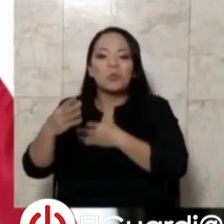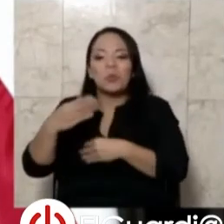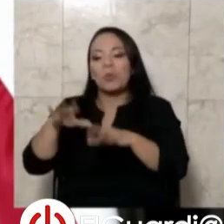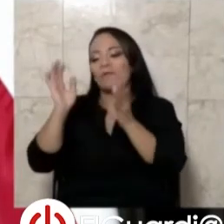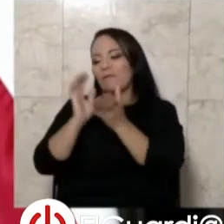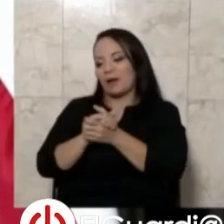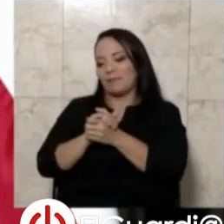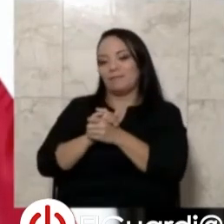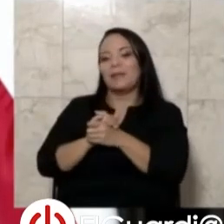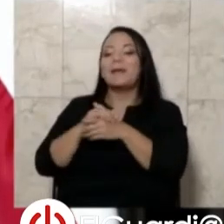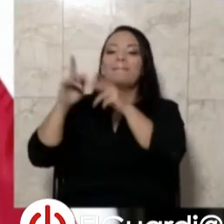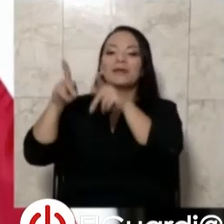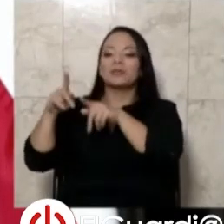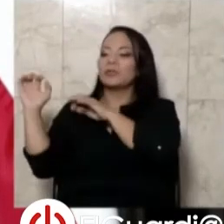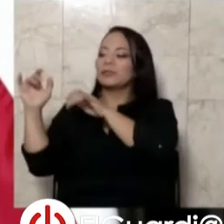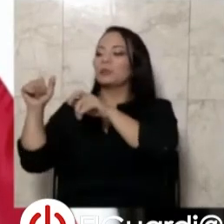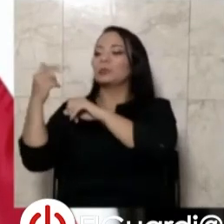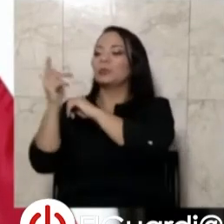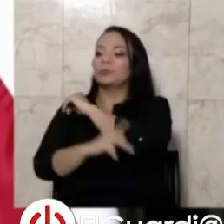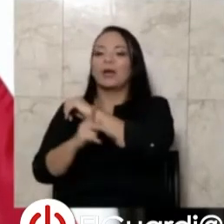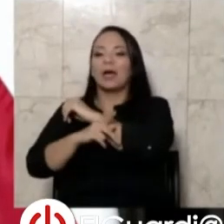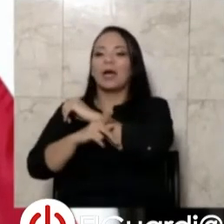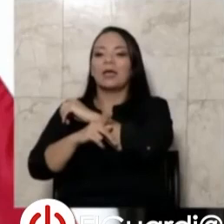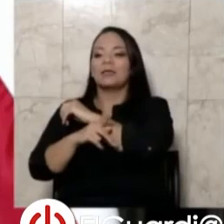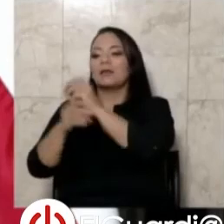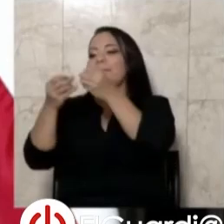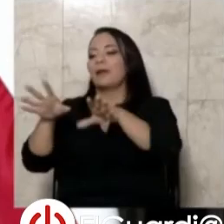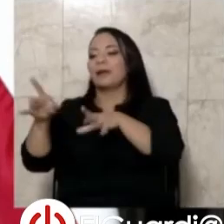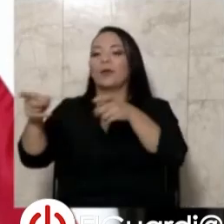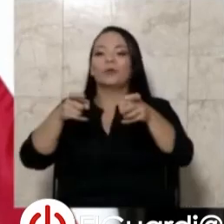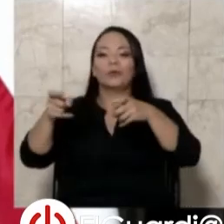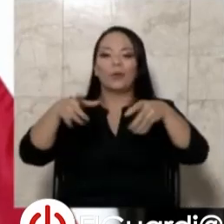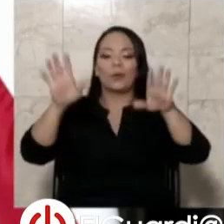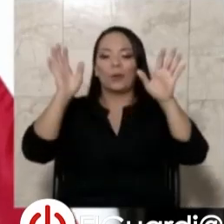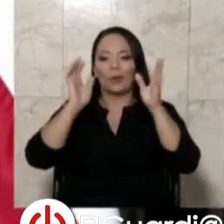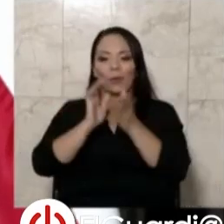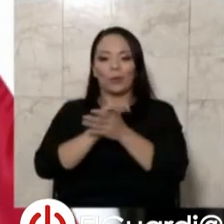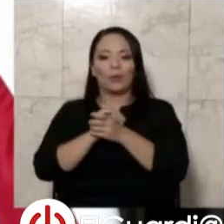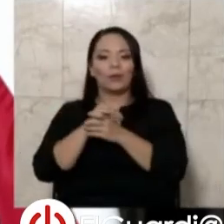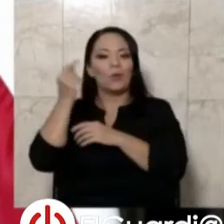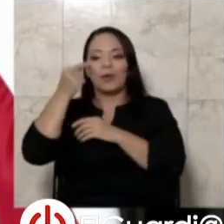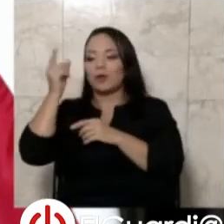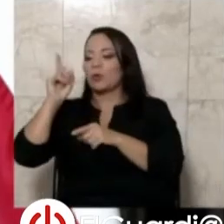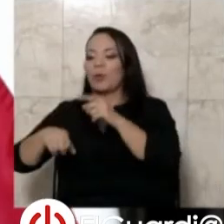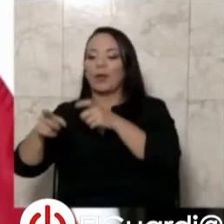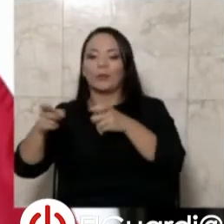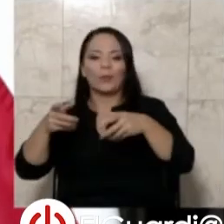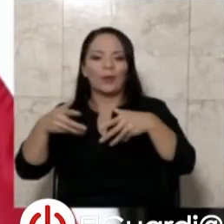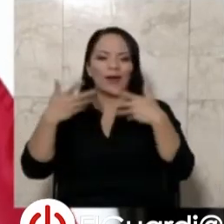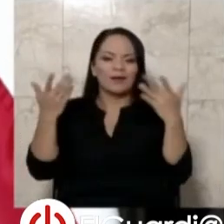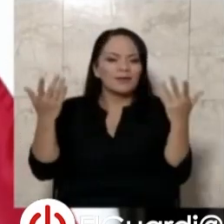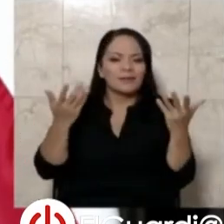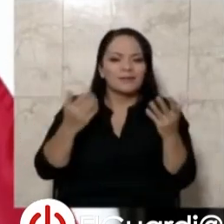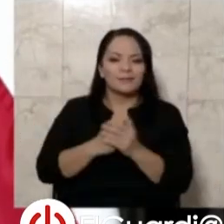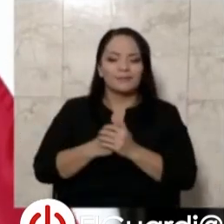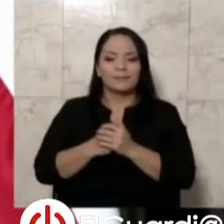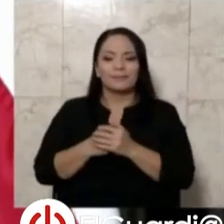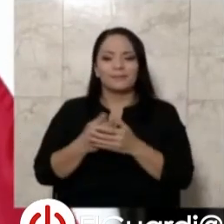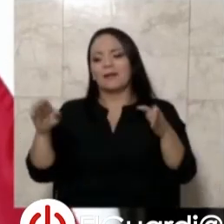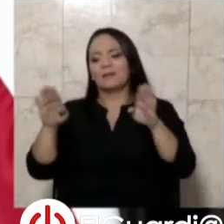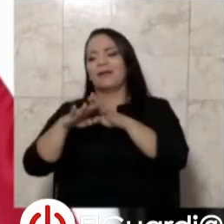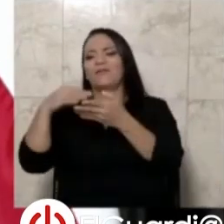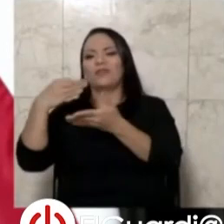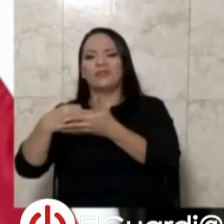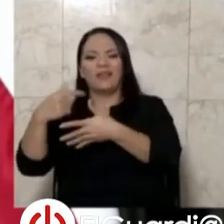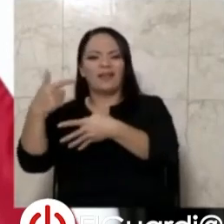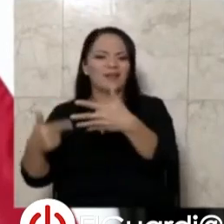se nos salga esa gente del control del gobierno y nos cierren la frontera,